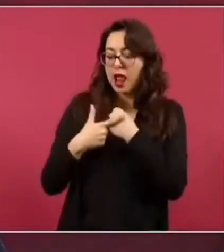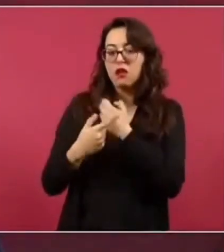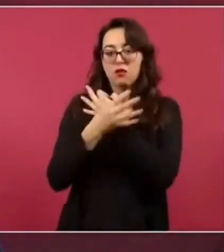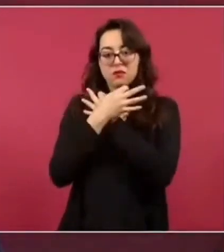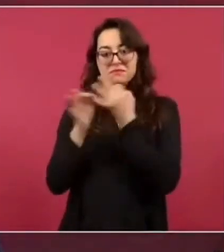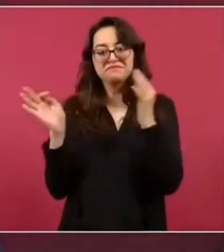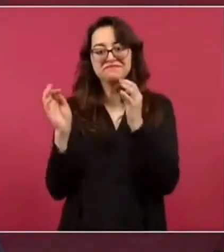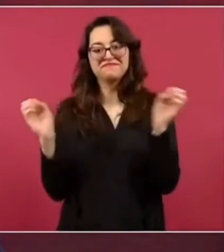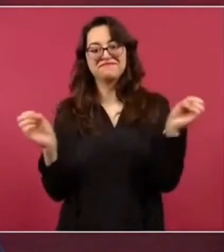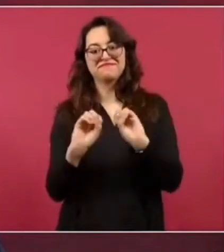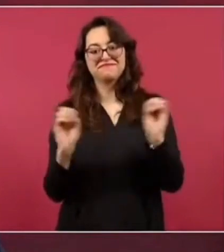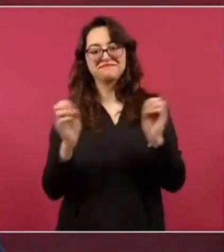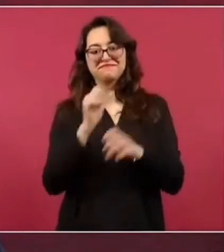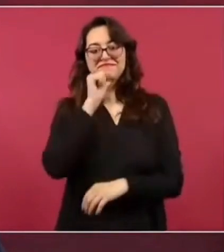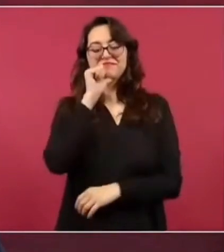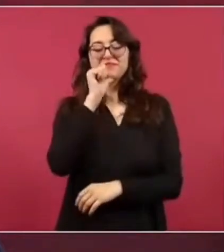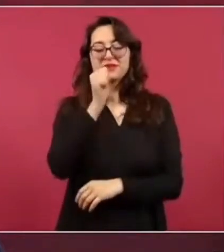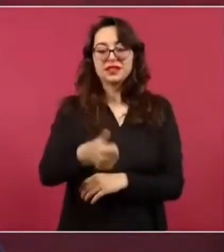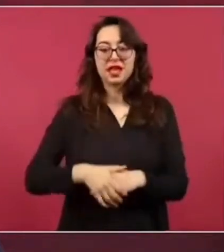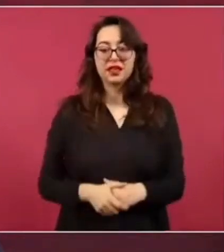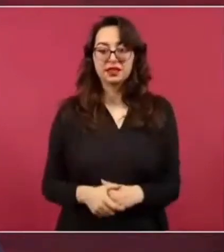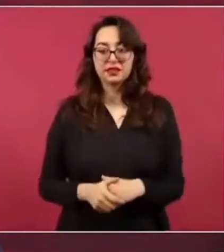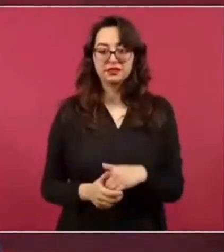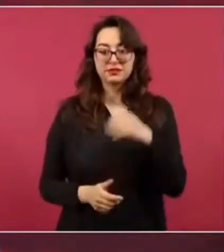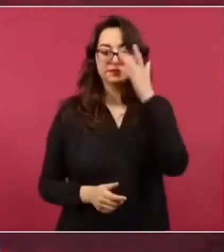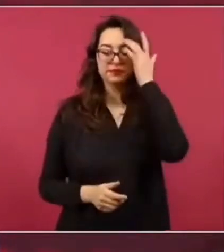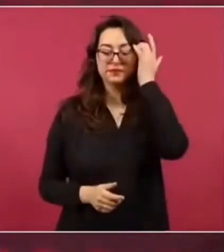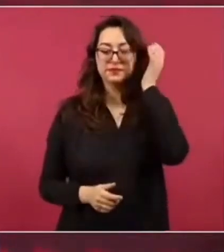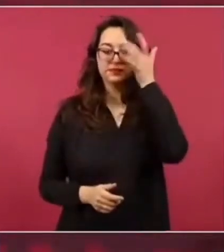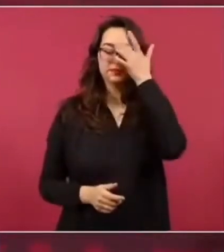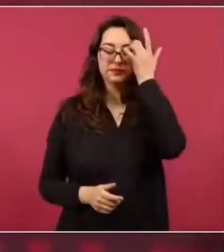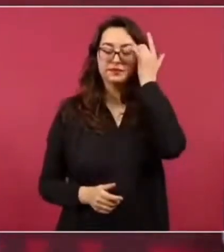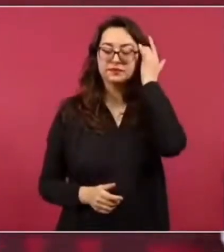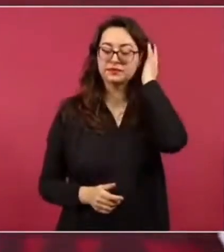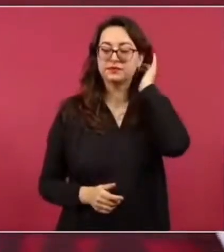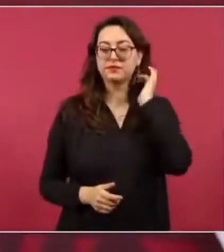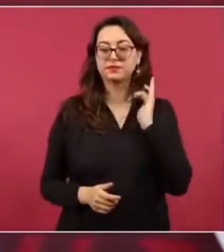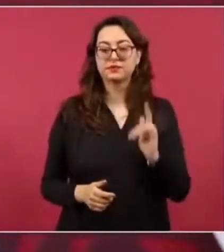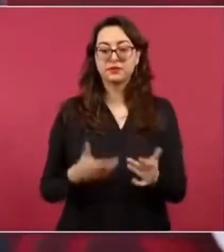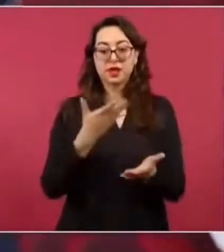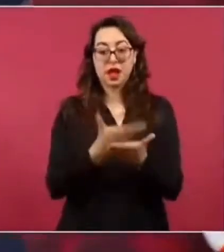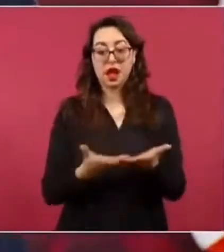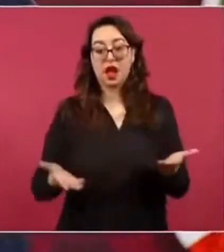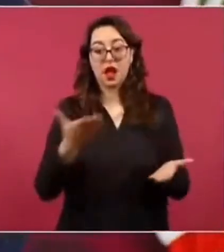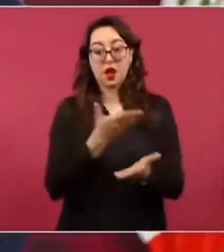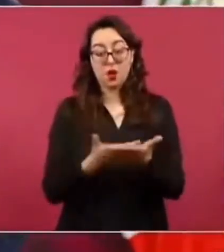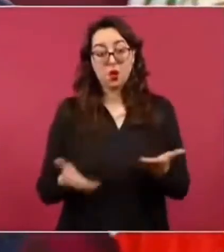hablaban ahora es que